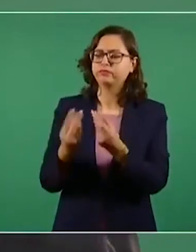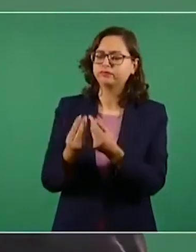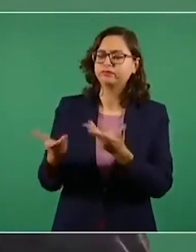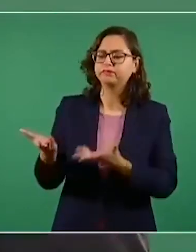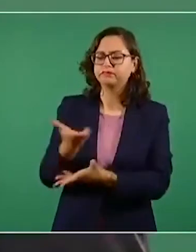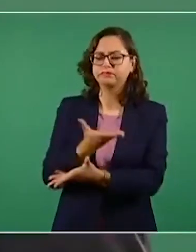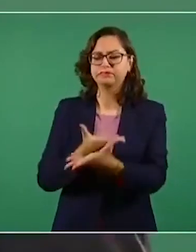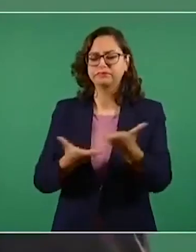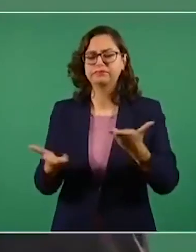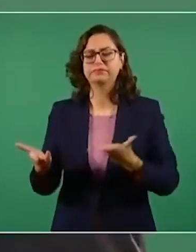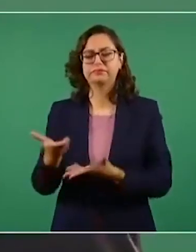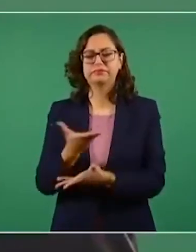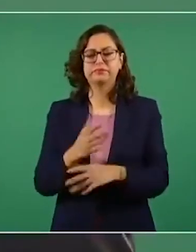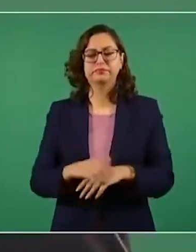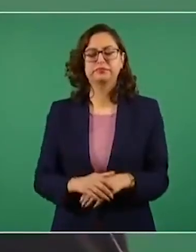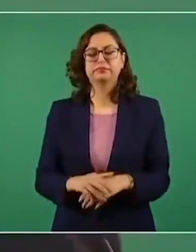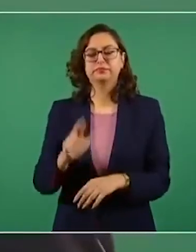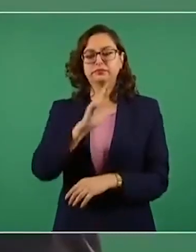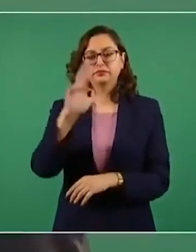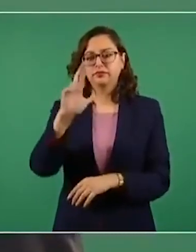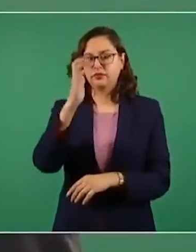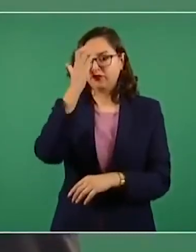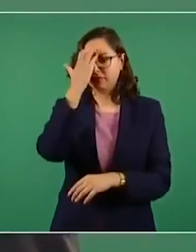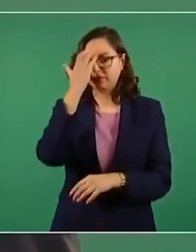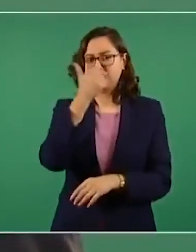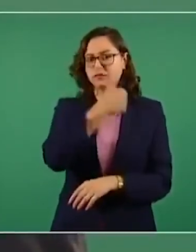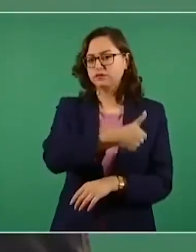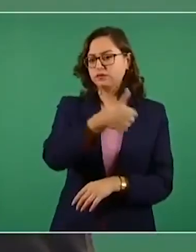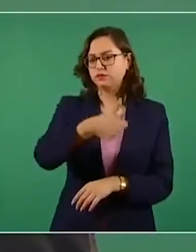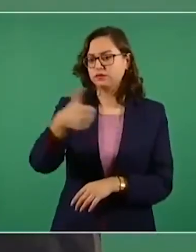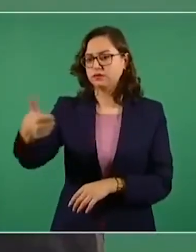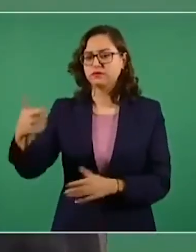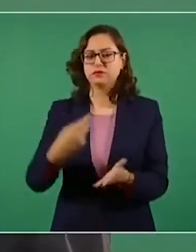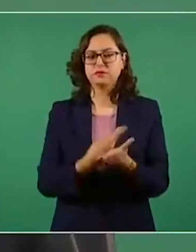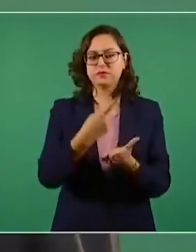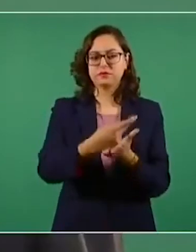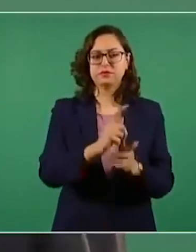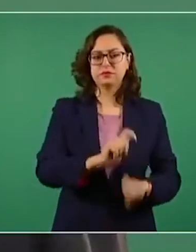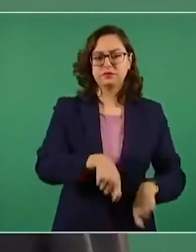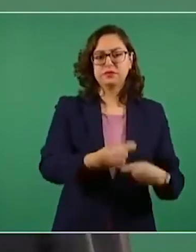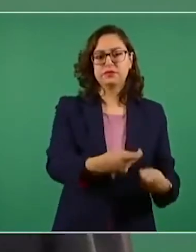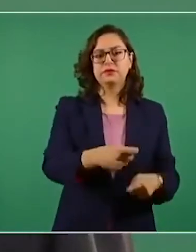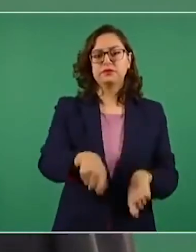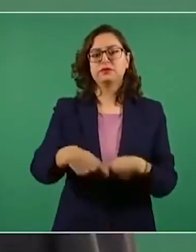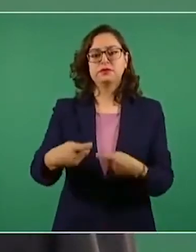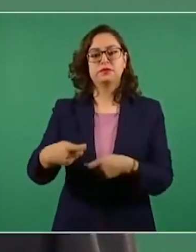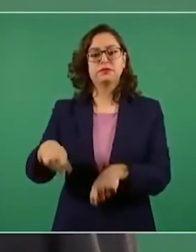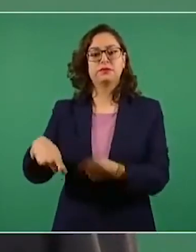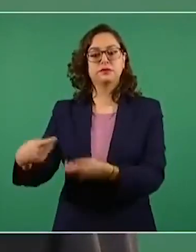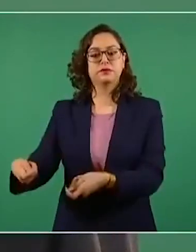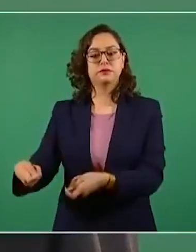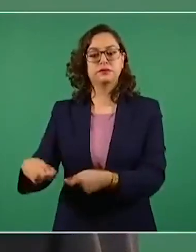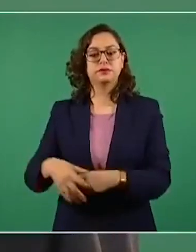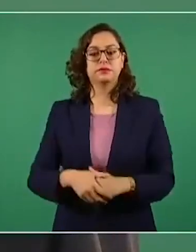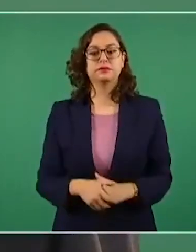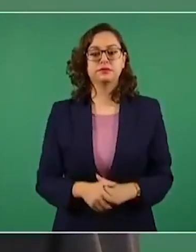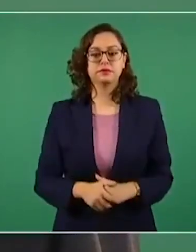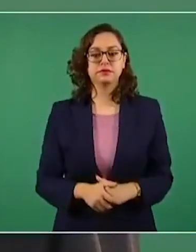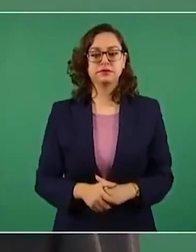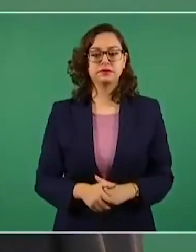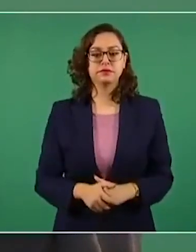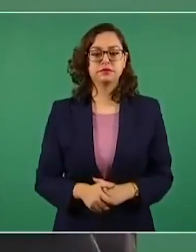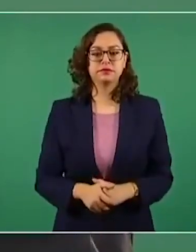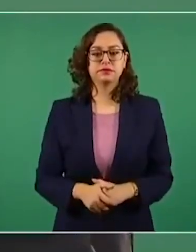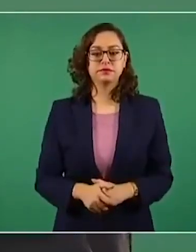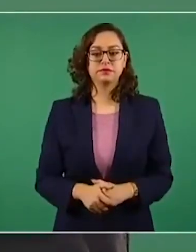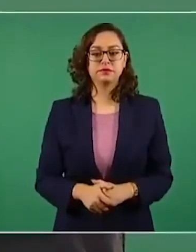entregar un reconocimiento a cada uno. México terminó los Juegos Olímpicos en el lugar 84